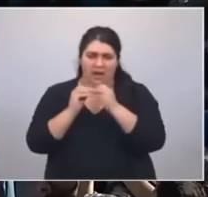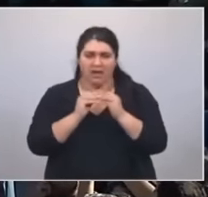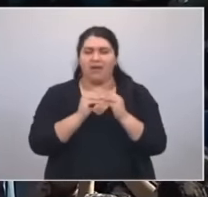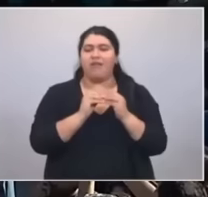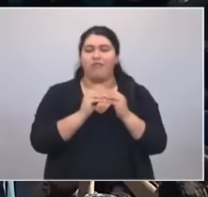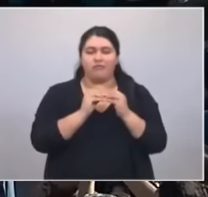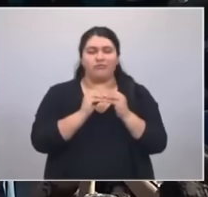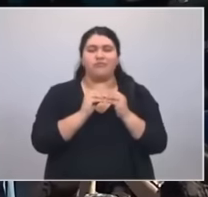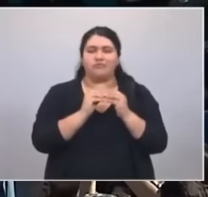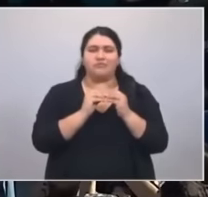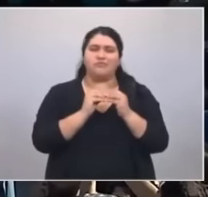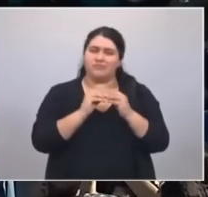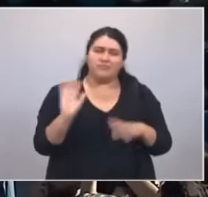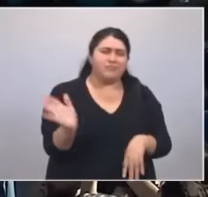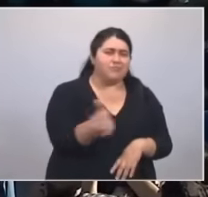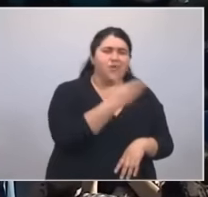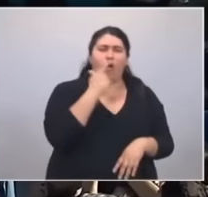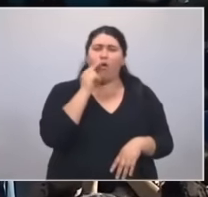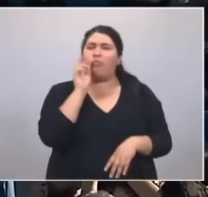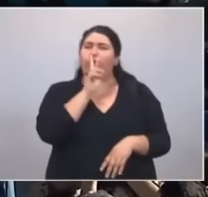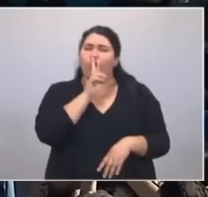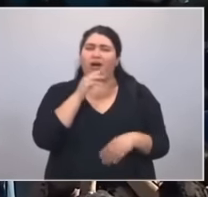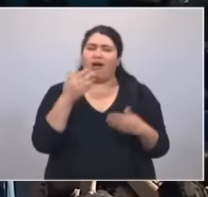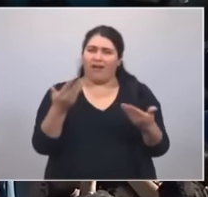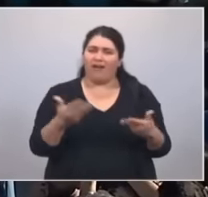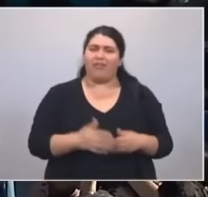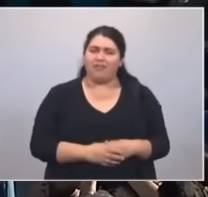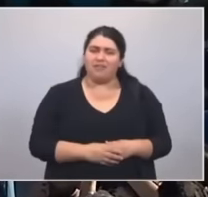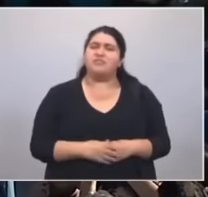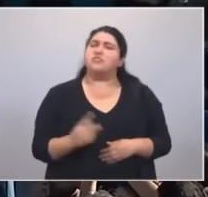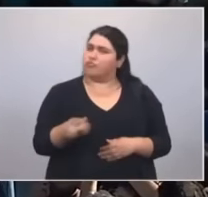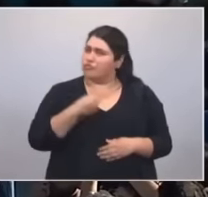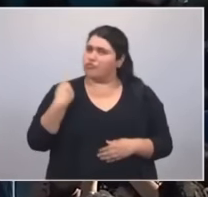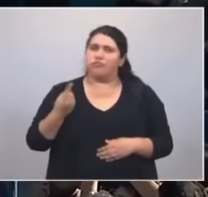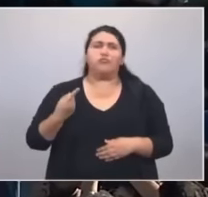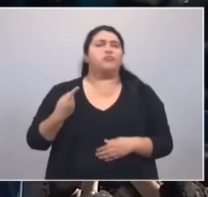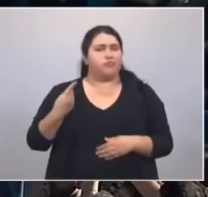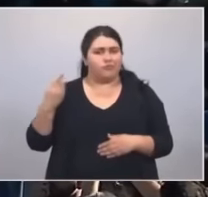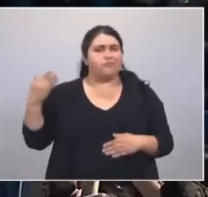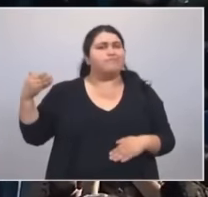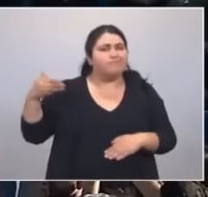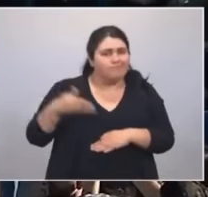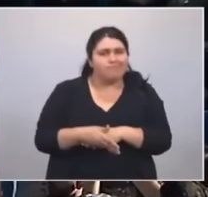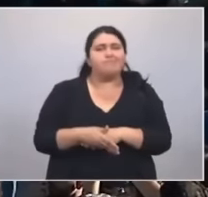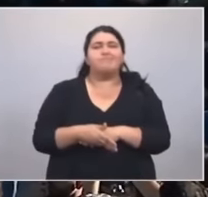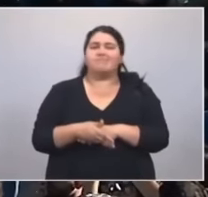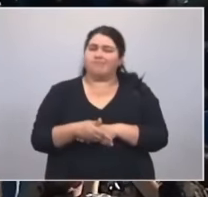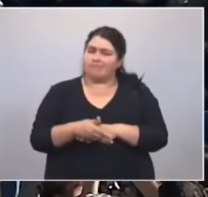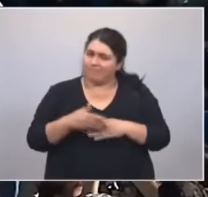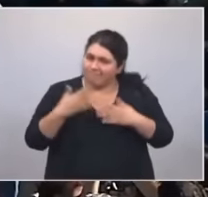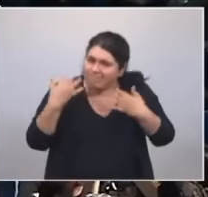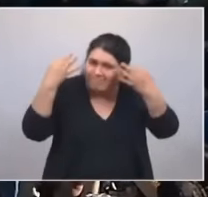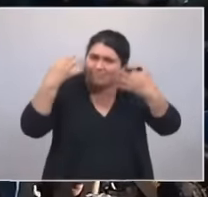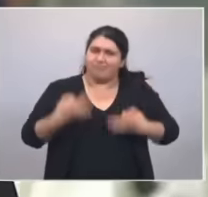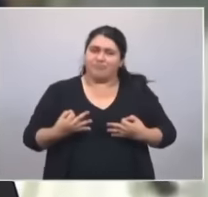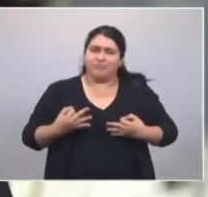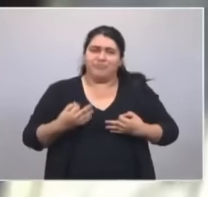queridas compañeras, venimos también a ratificar